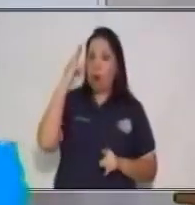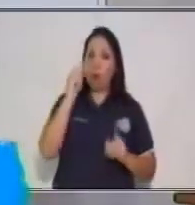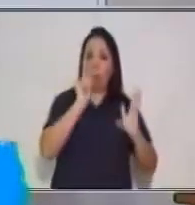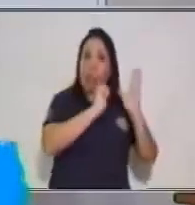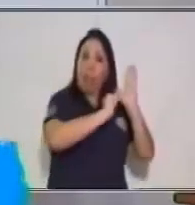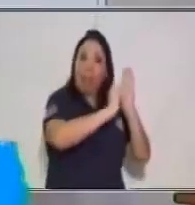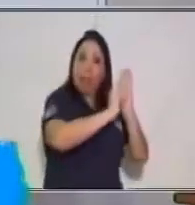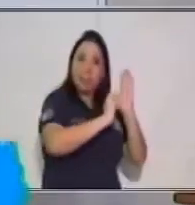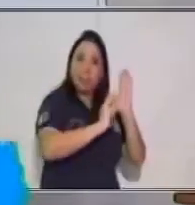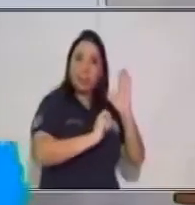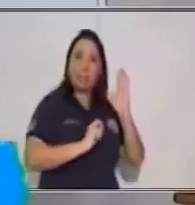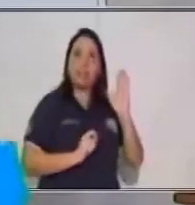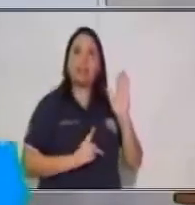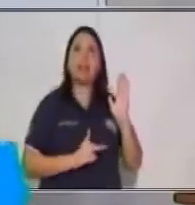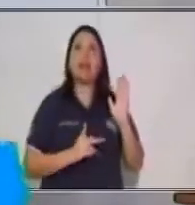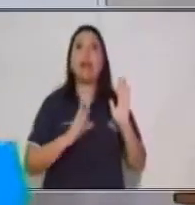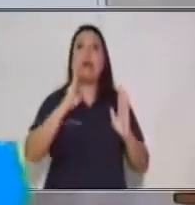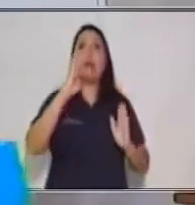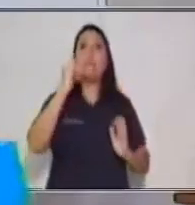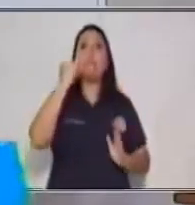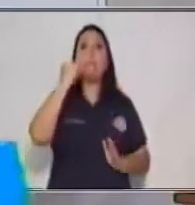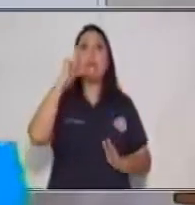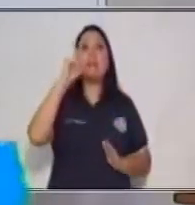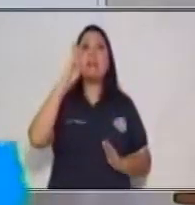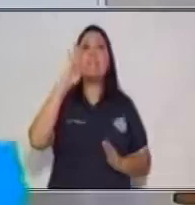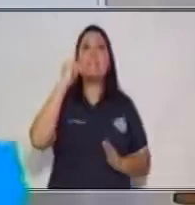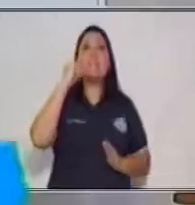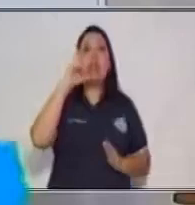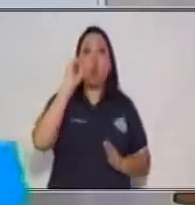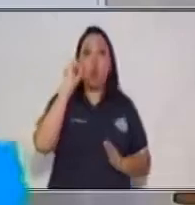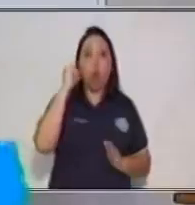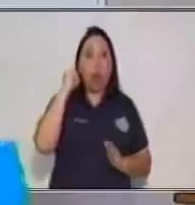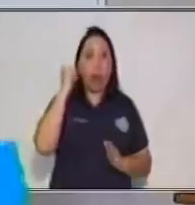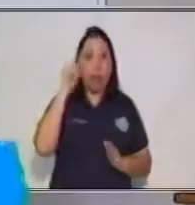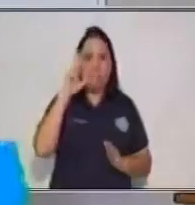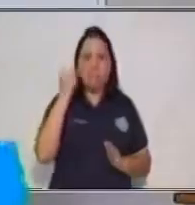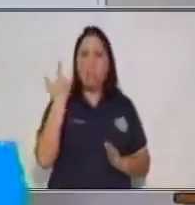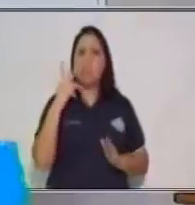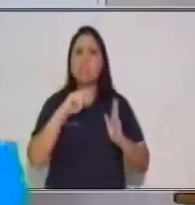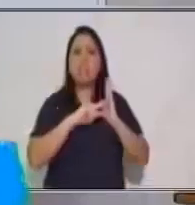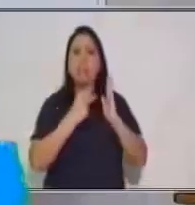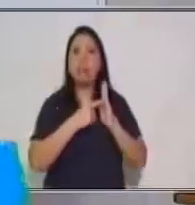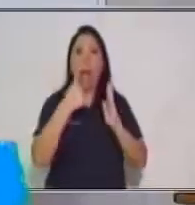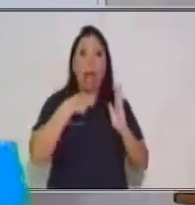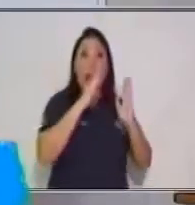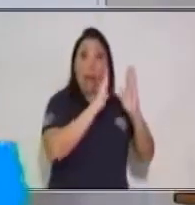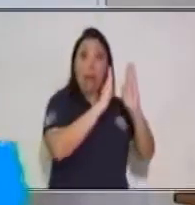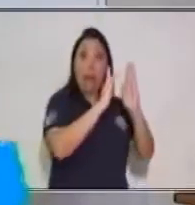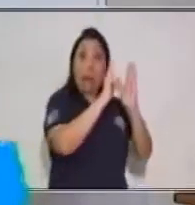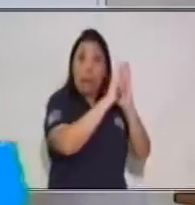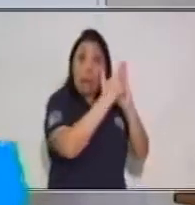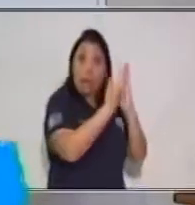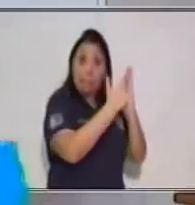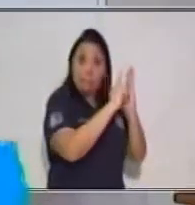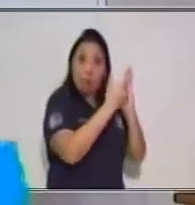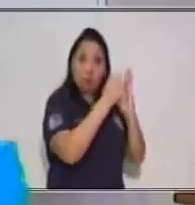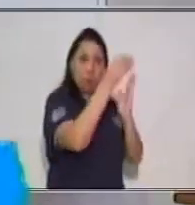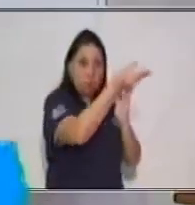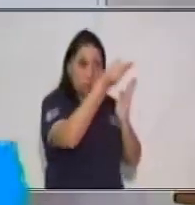tipo de referencia bibliográfica. Es decir, si tú vas a investigar en algún otro texto,